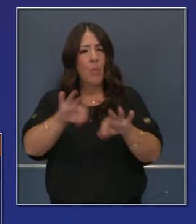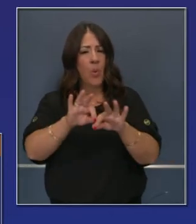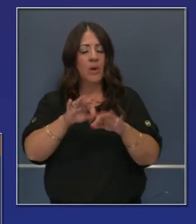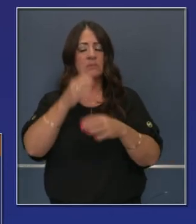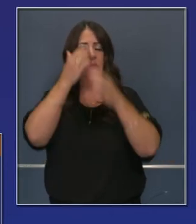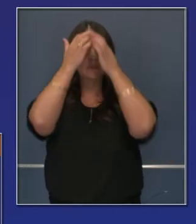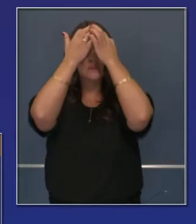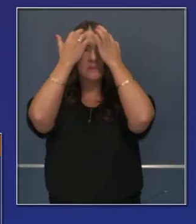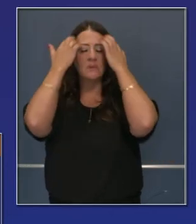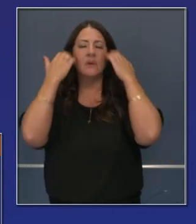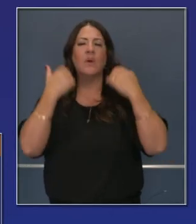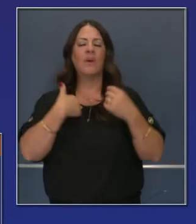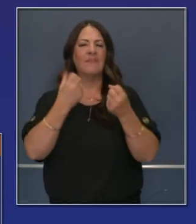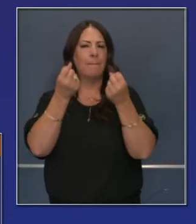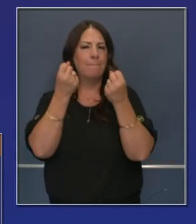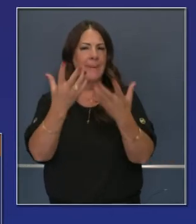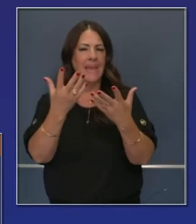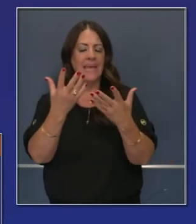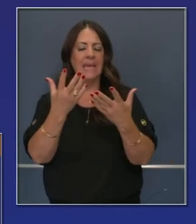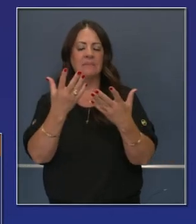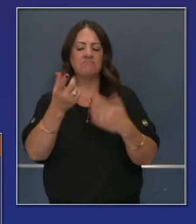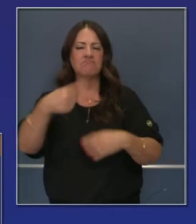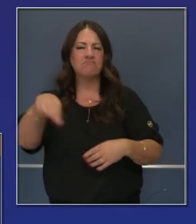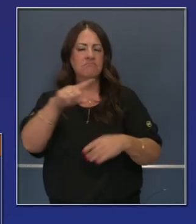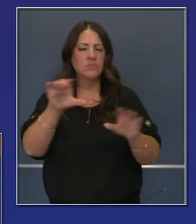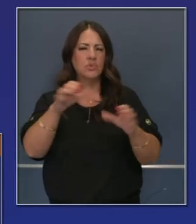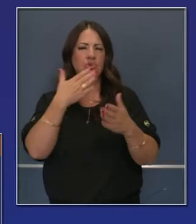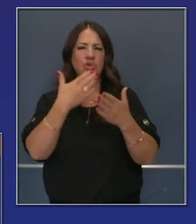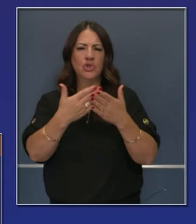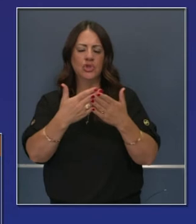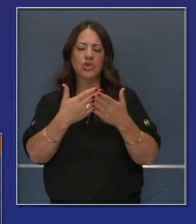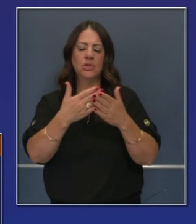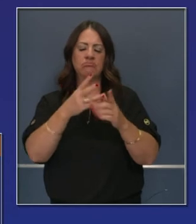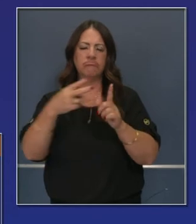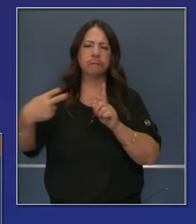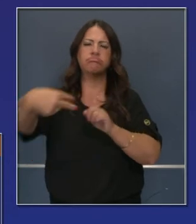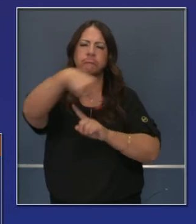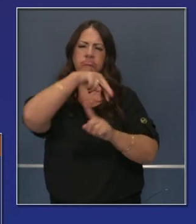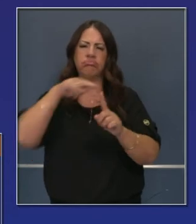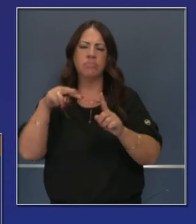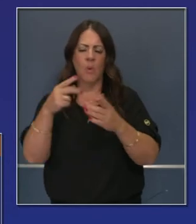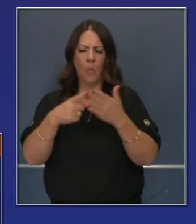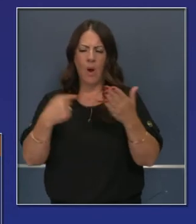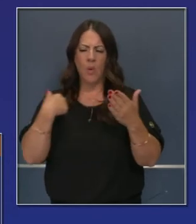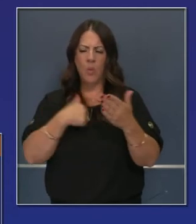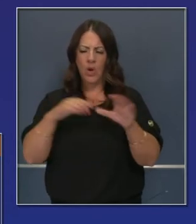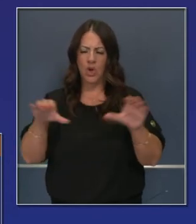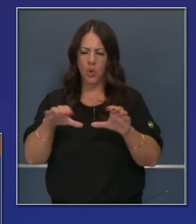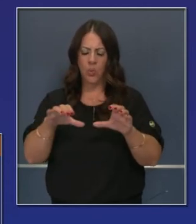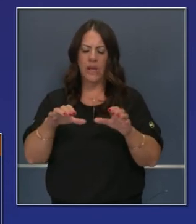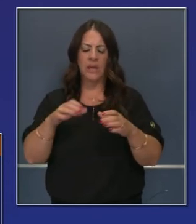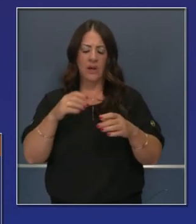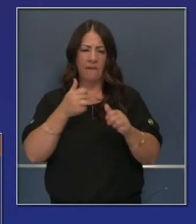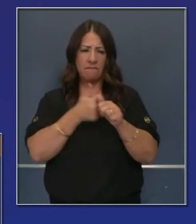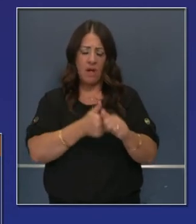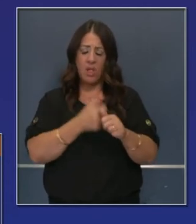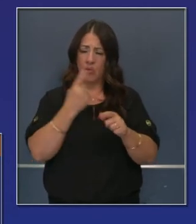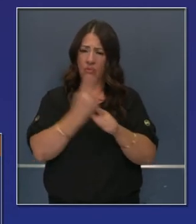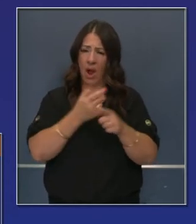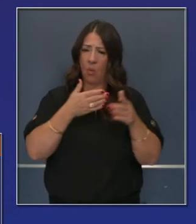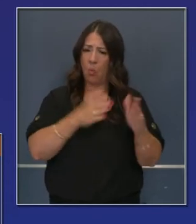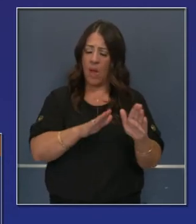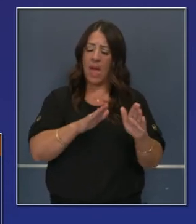gente en la sala de su casa, que nos dan comentarios valiosos en cuanto a la